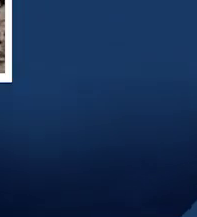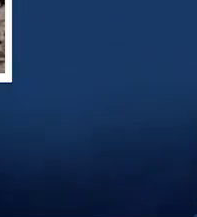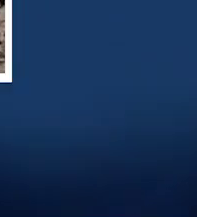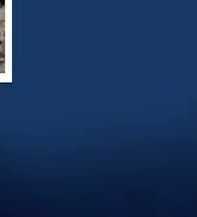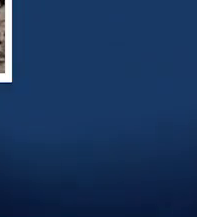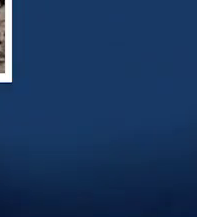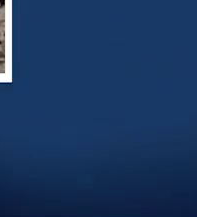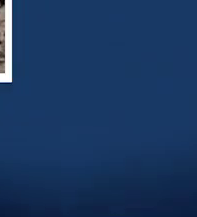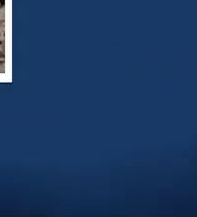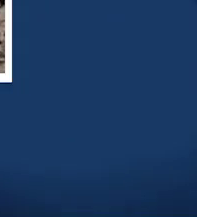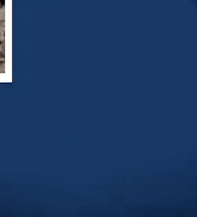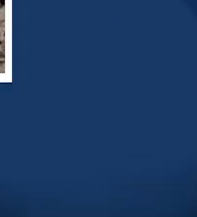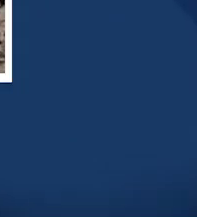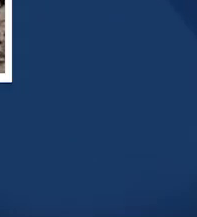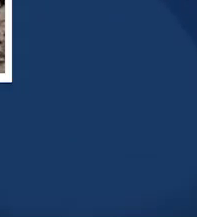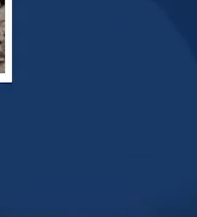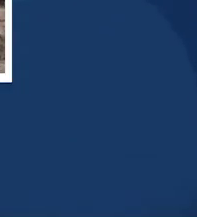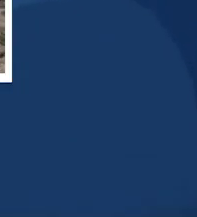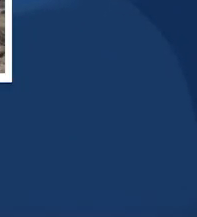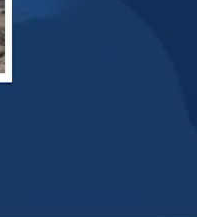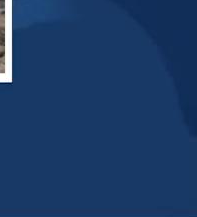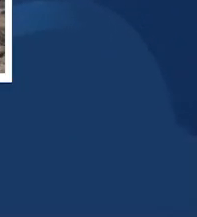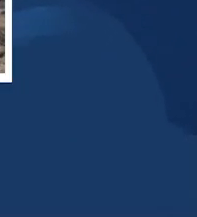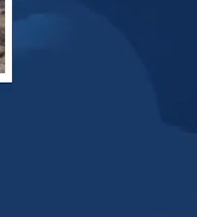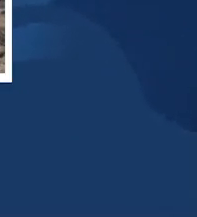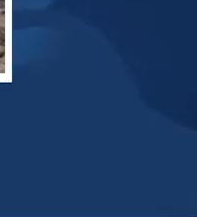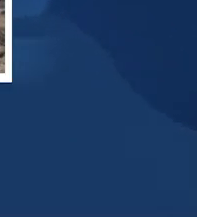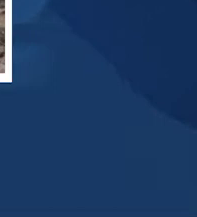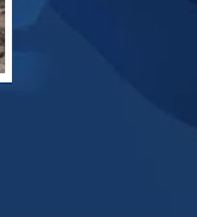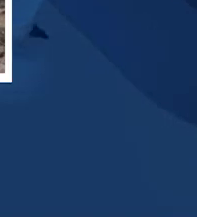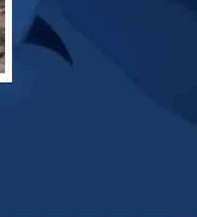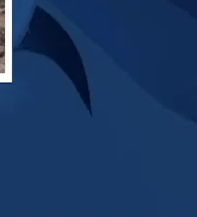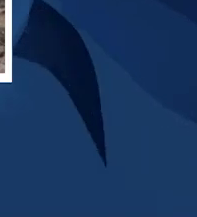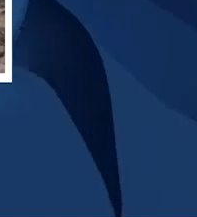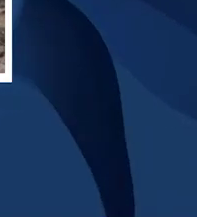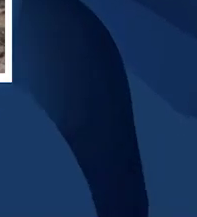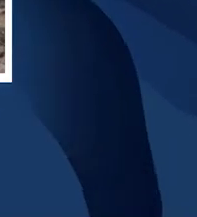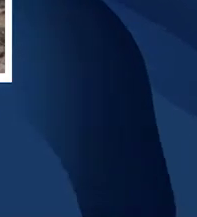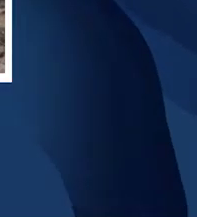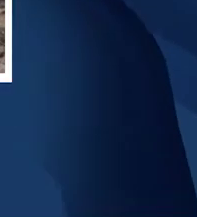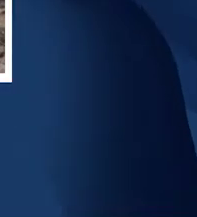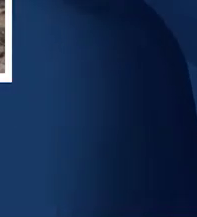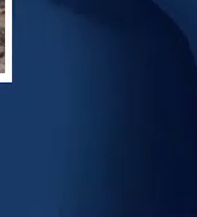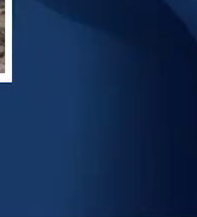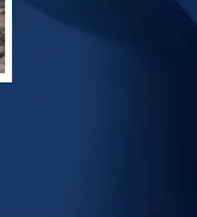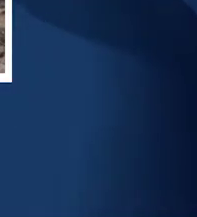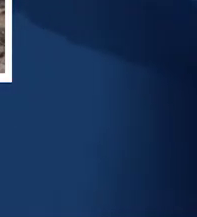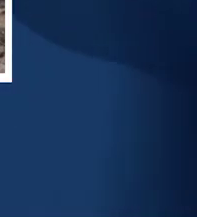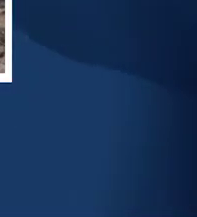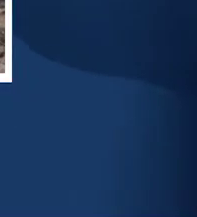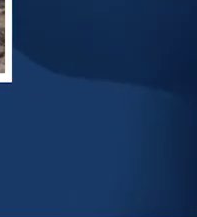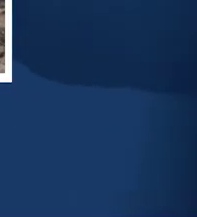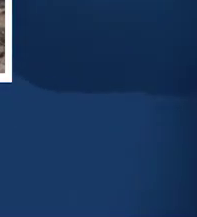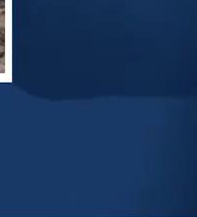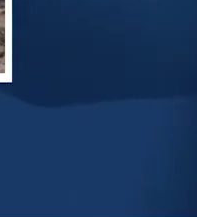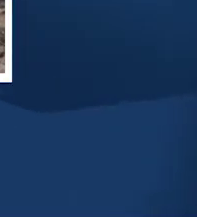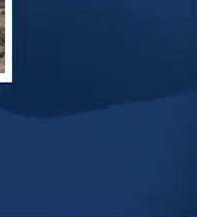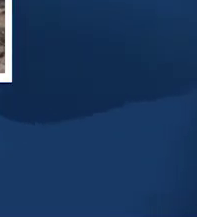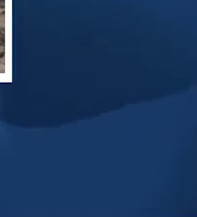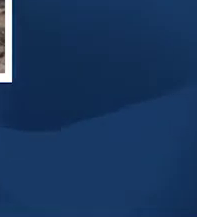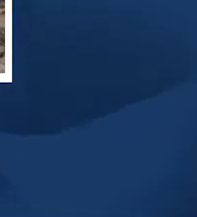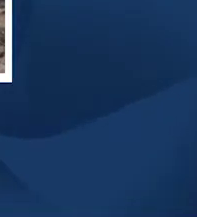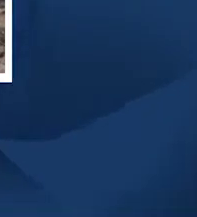¡Gracias! Y acá, compañeros Tipo, allá Loti María Divo, yo, gualmos Que,